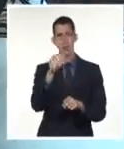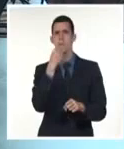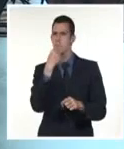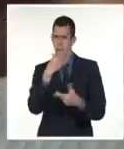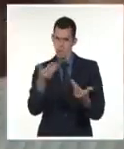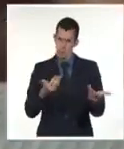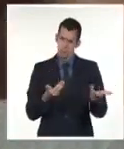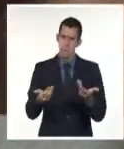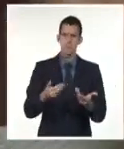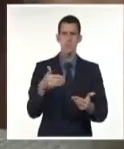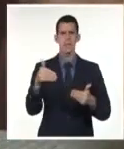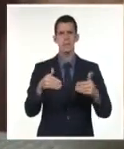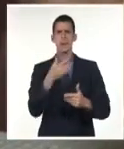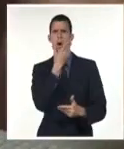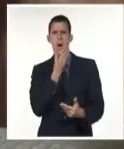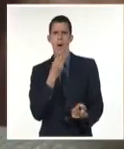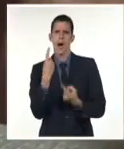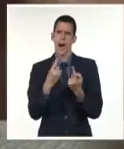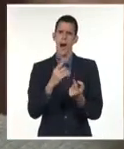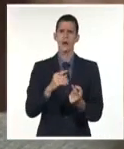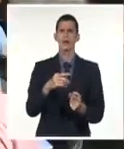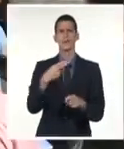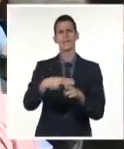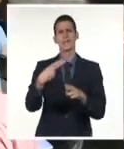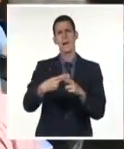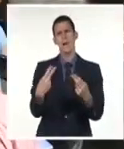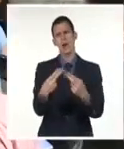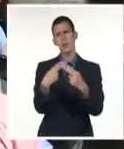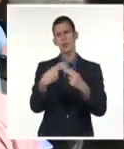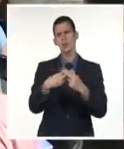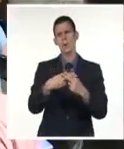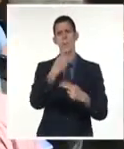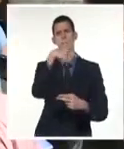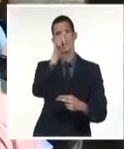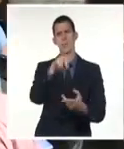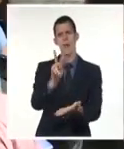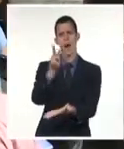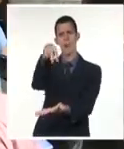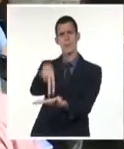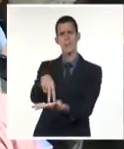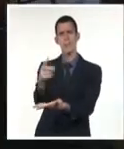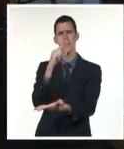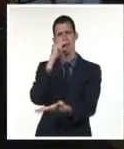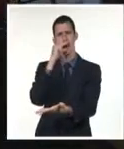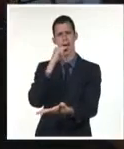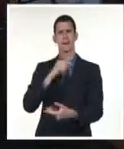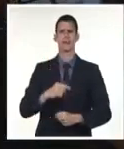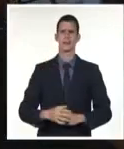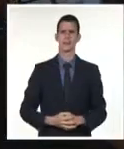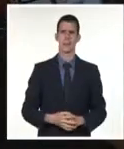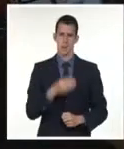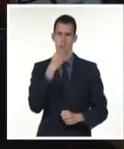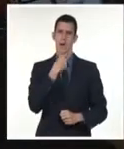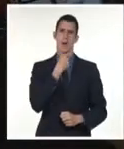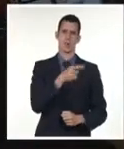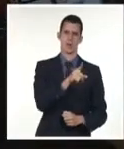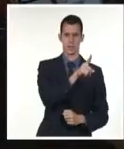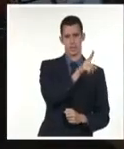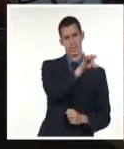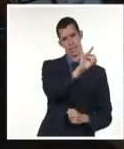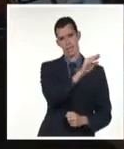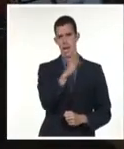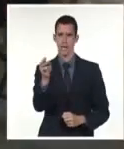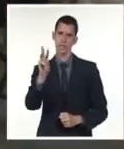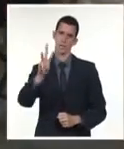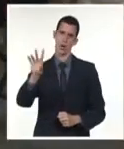que quieran presentarse al concurso Primera Base. Poderán competir los jóvenes entre 16 y 32 años de edad y los ganadores formarán